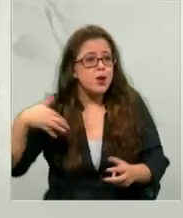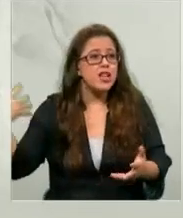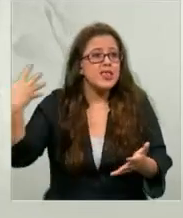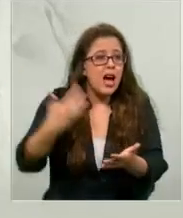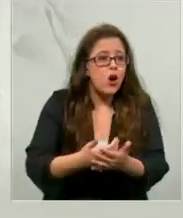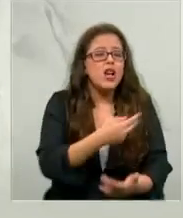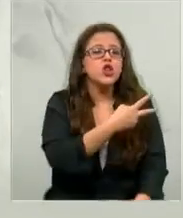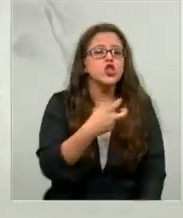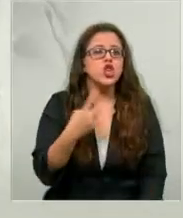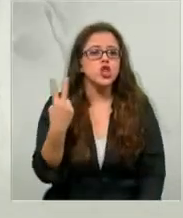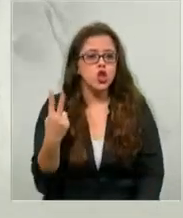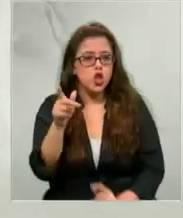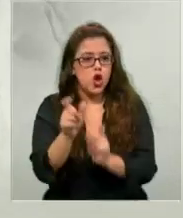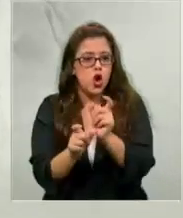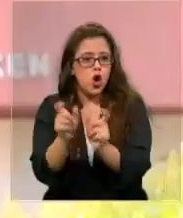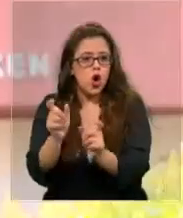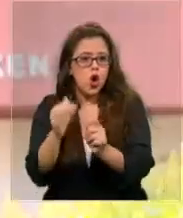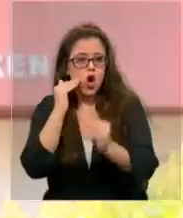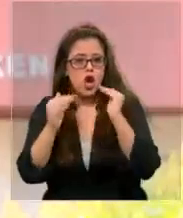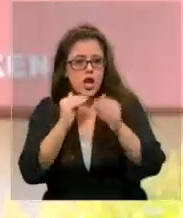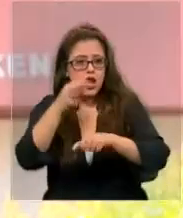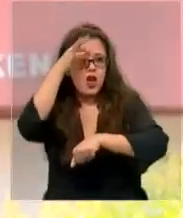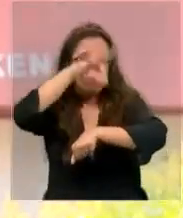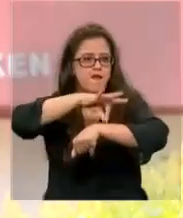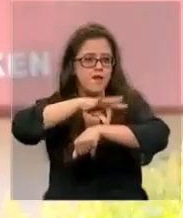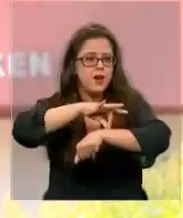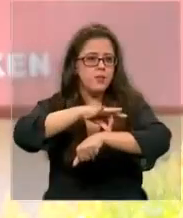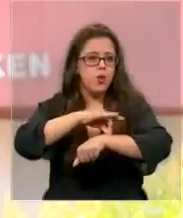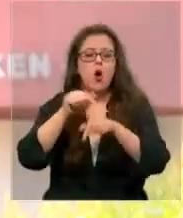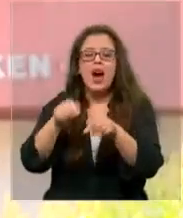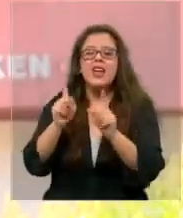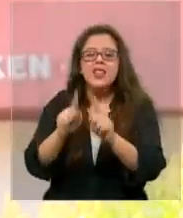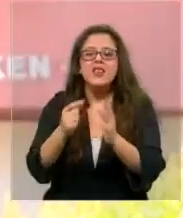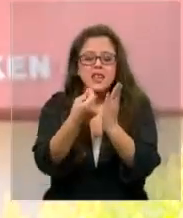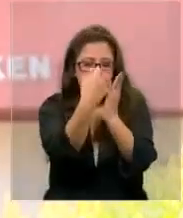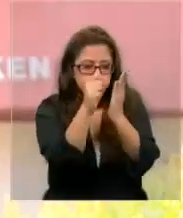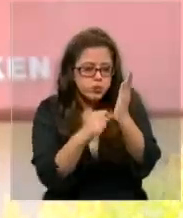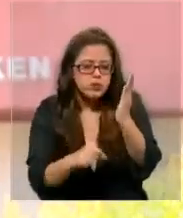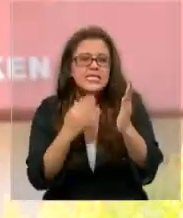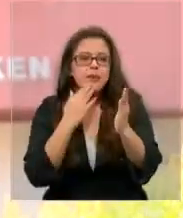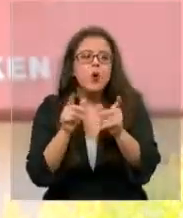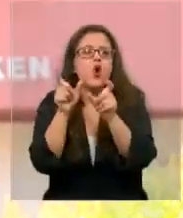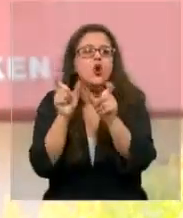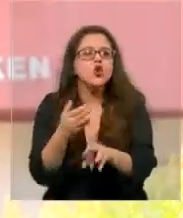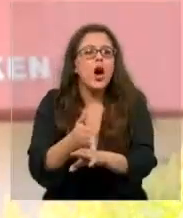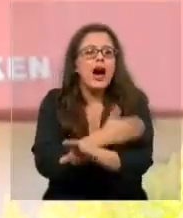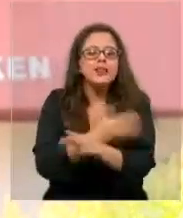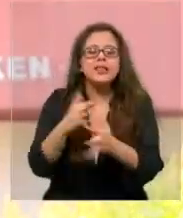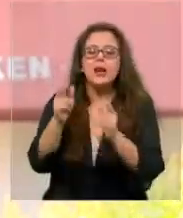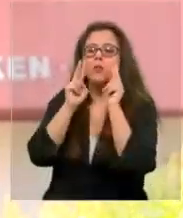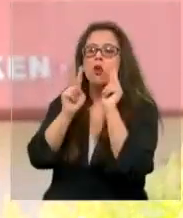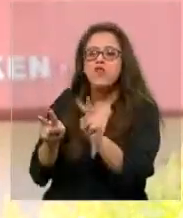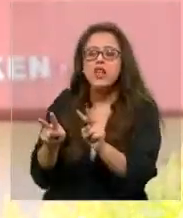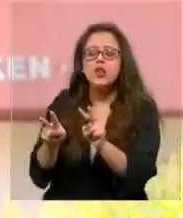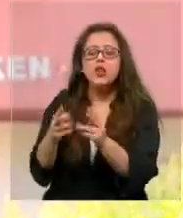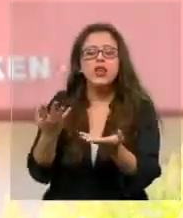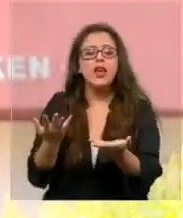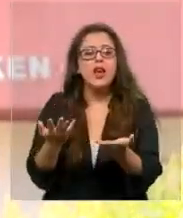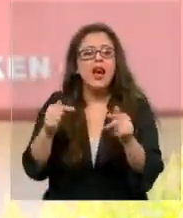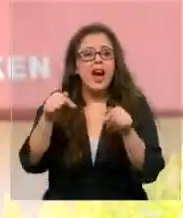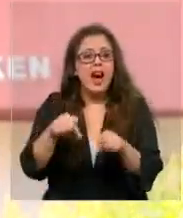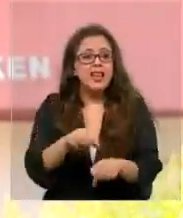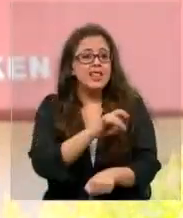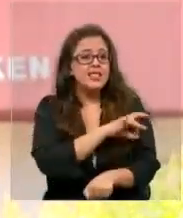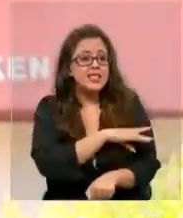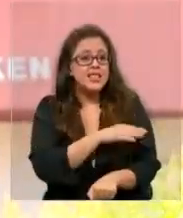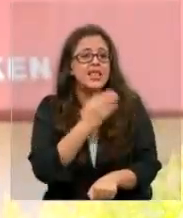pandemia de 202 casos tiene que haber un diagnóstico oportuno y un manejo precoz porque hemos visto tanto en nuestra serie en Chile